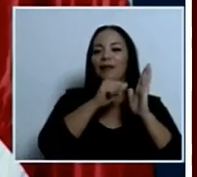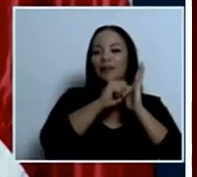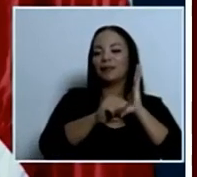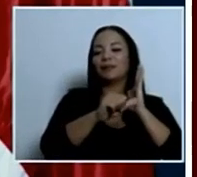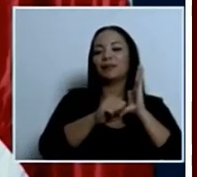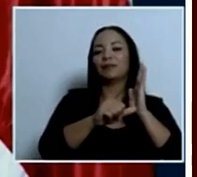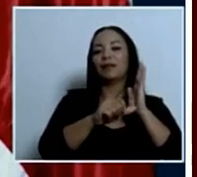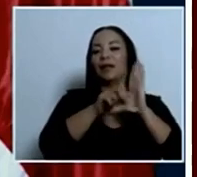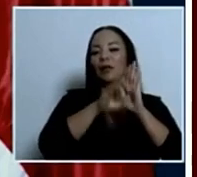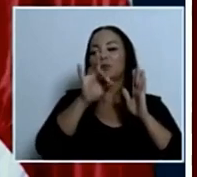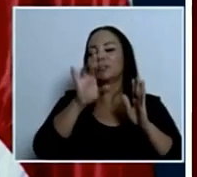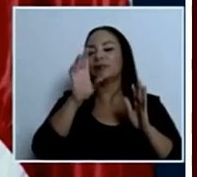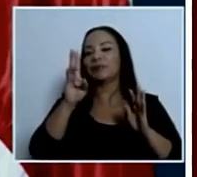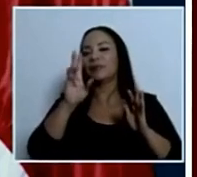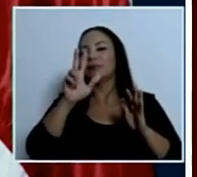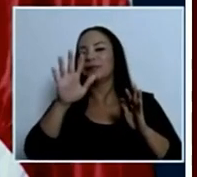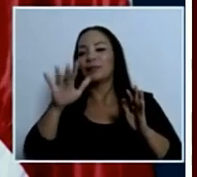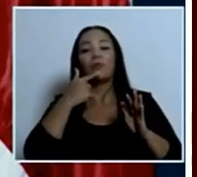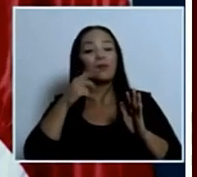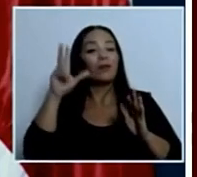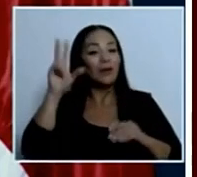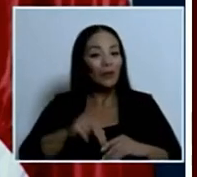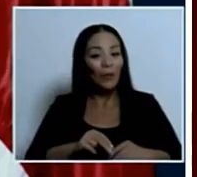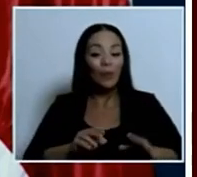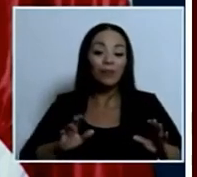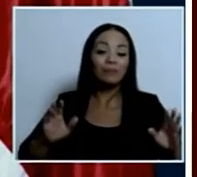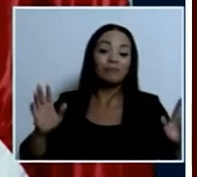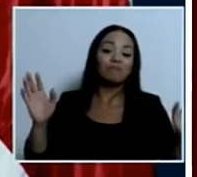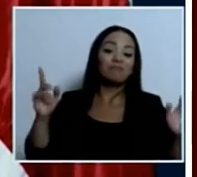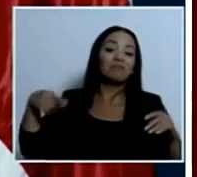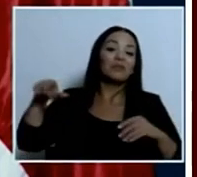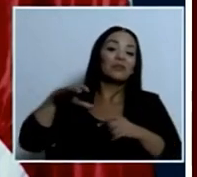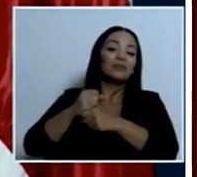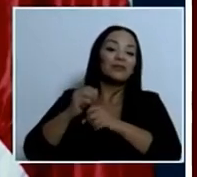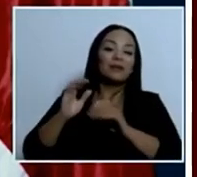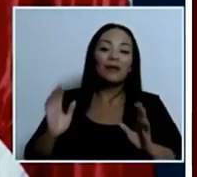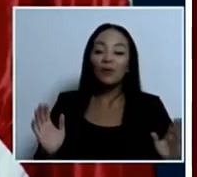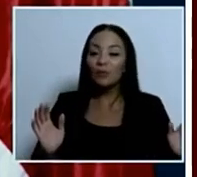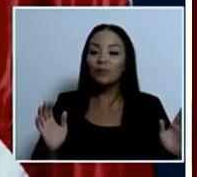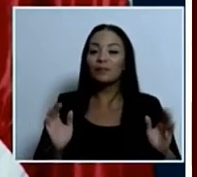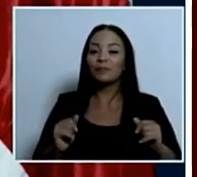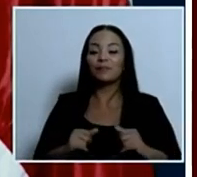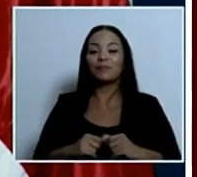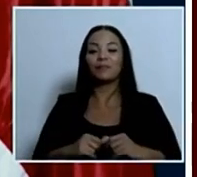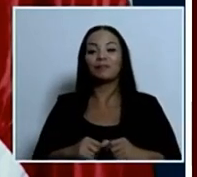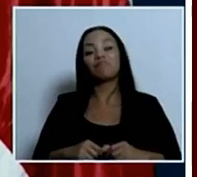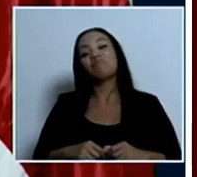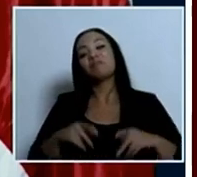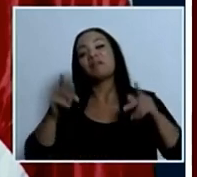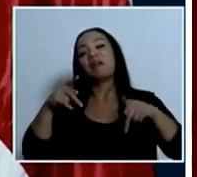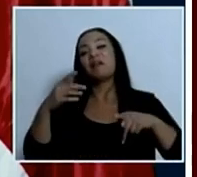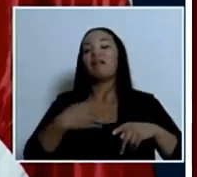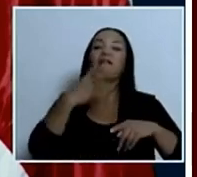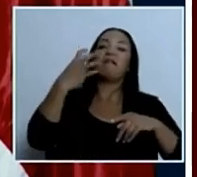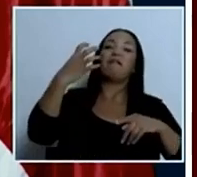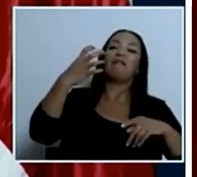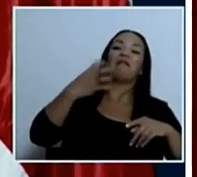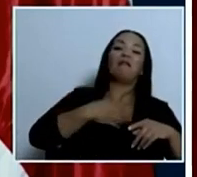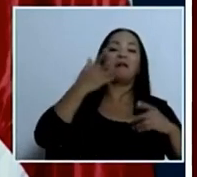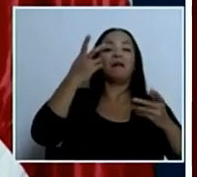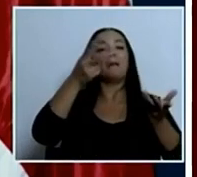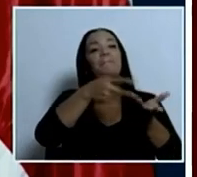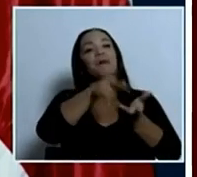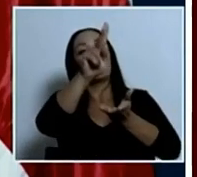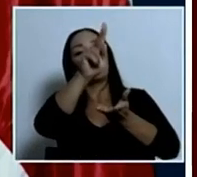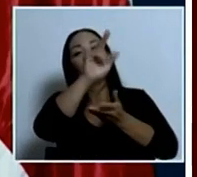8635 decía que no se podía bueno es que para argumentar y pegar gritos paguen a la caja así